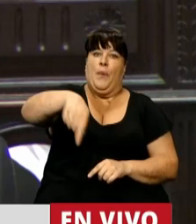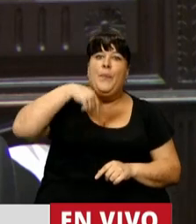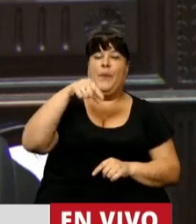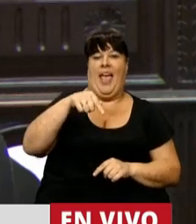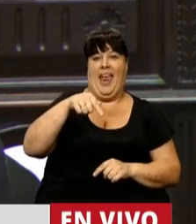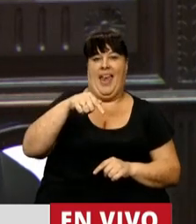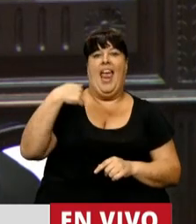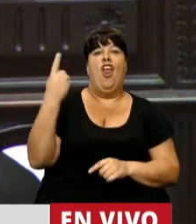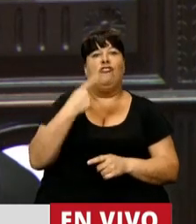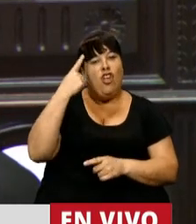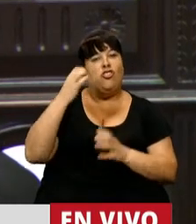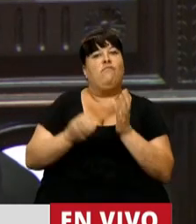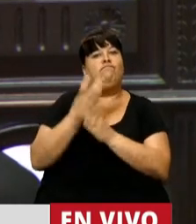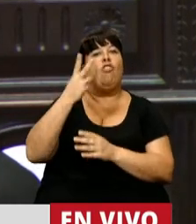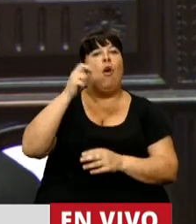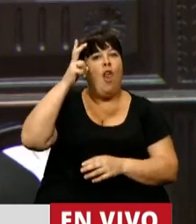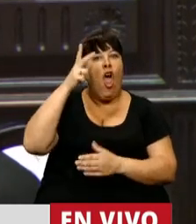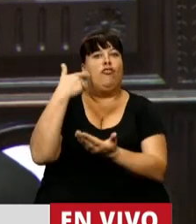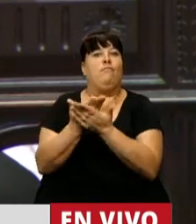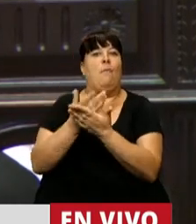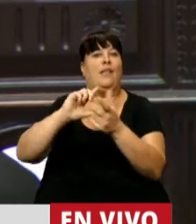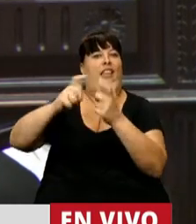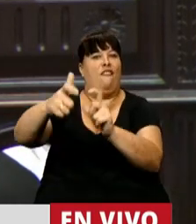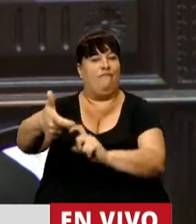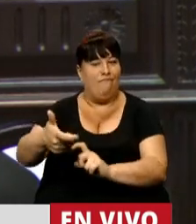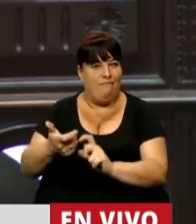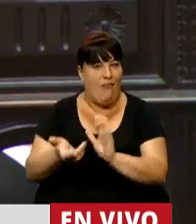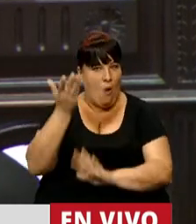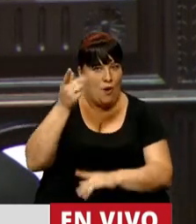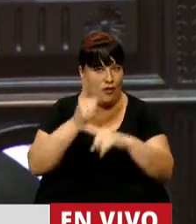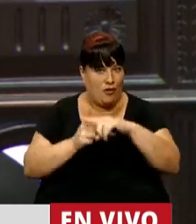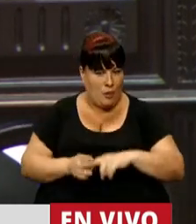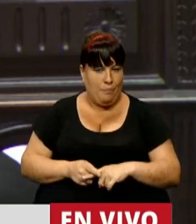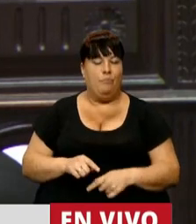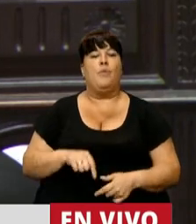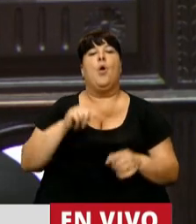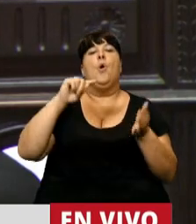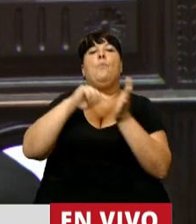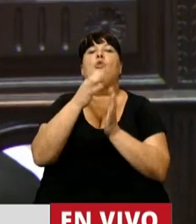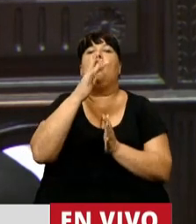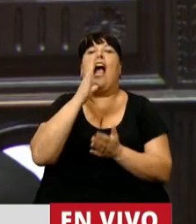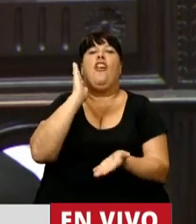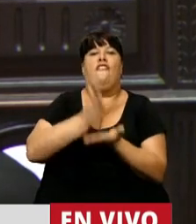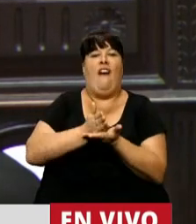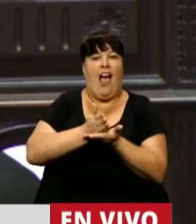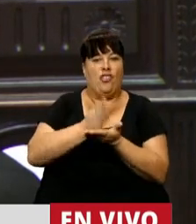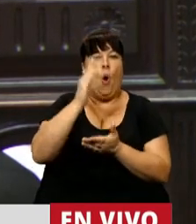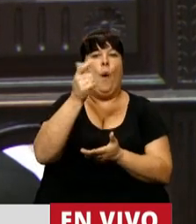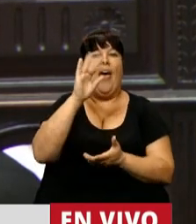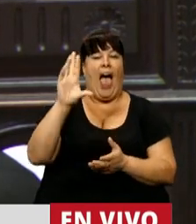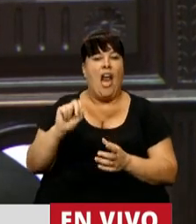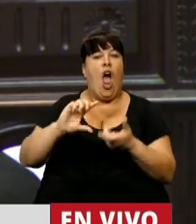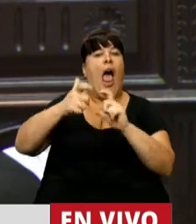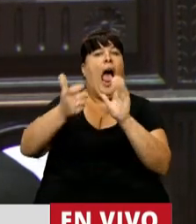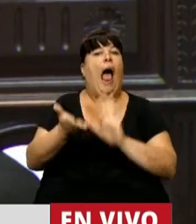de que nosotros en el 2008 mandemos esta fórmula. Punto 14, el fallo Badaro. La movilidad